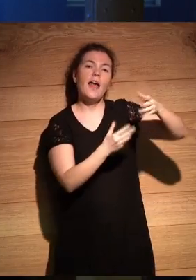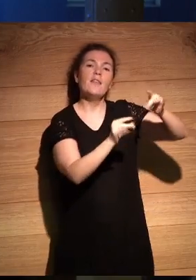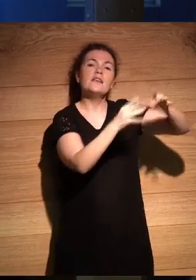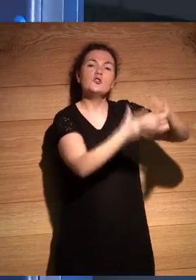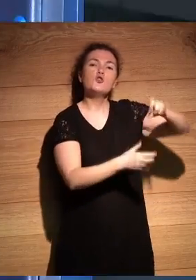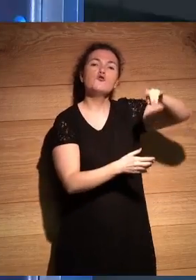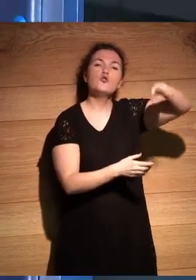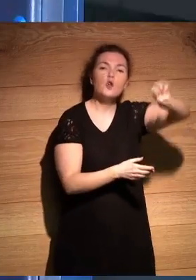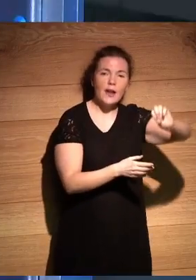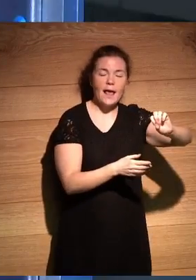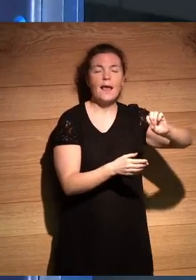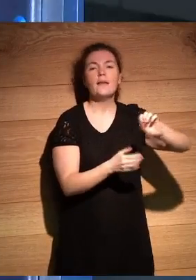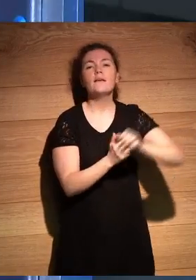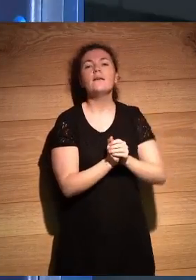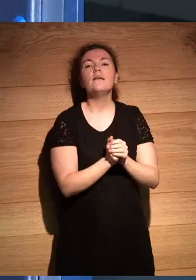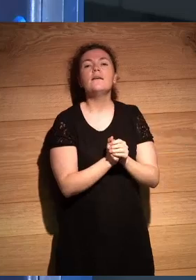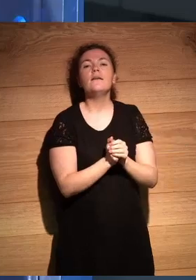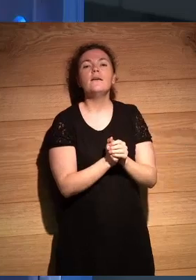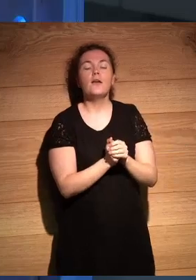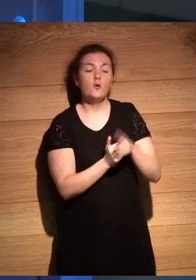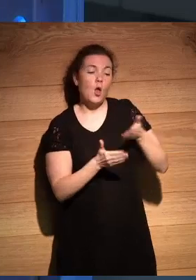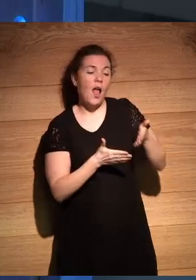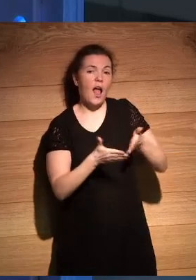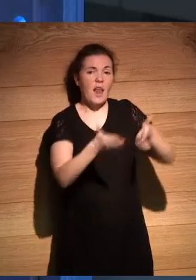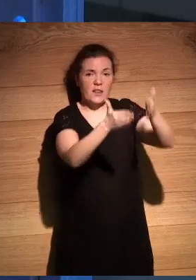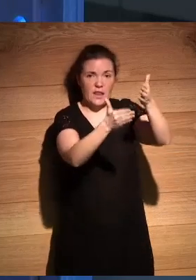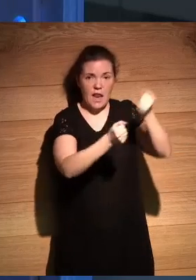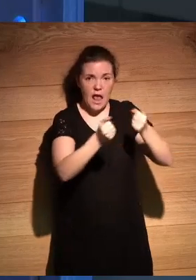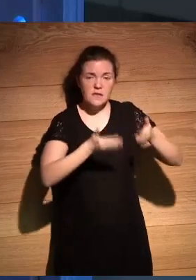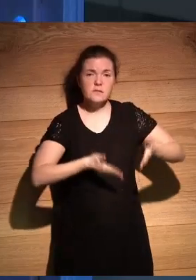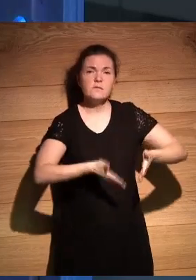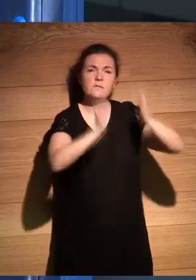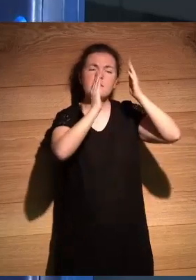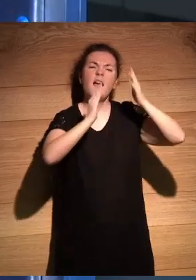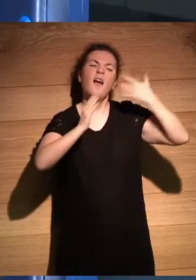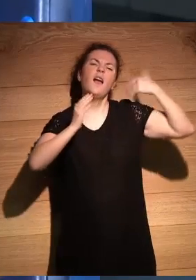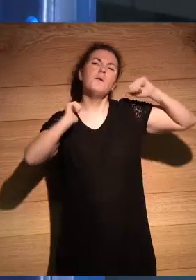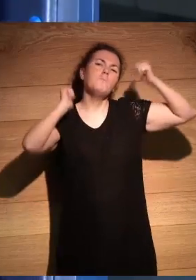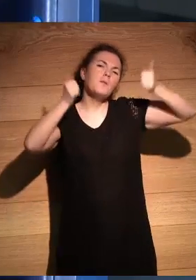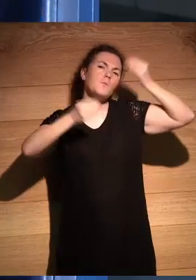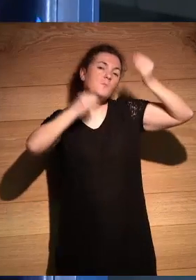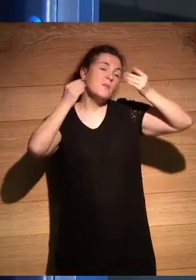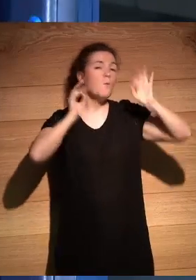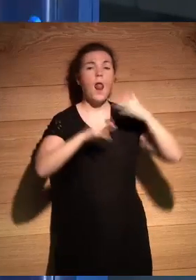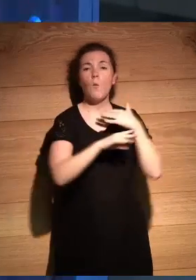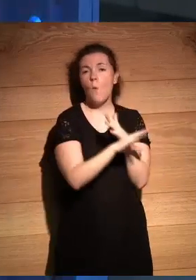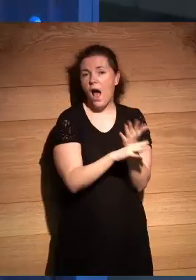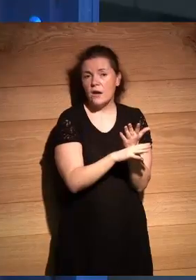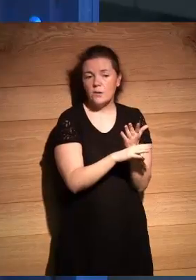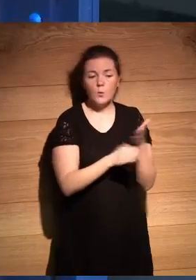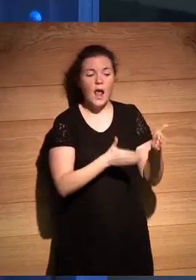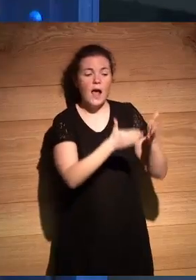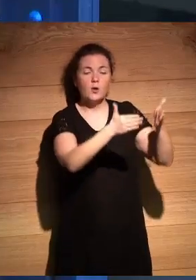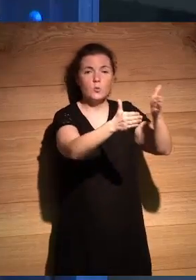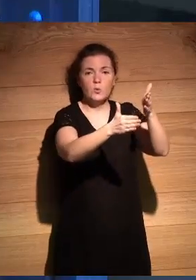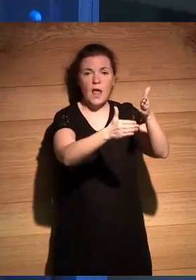que recorrimos carreteras. poco al principio nos los planteamos como un juego, seguir esa ruta de